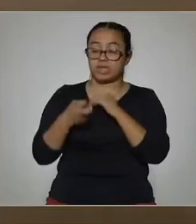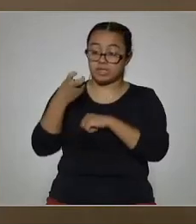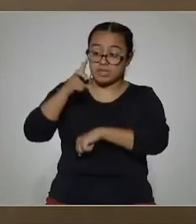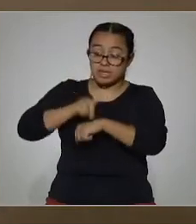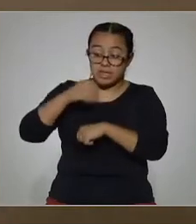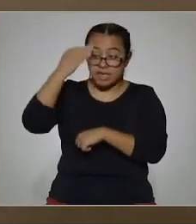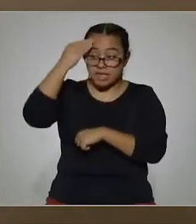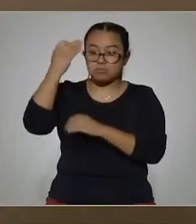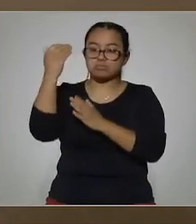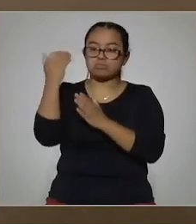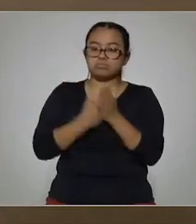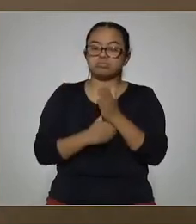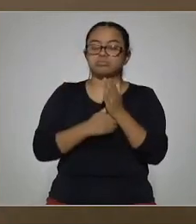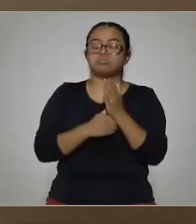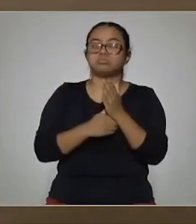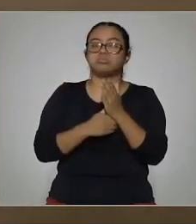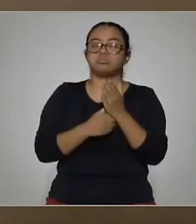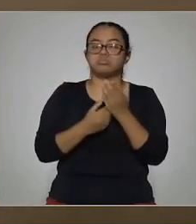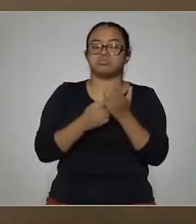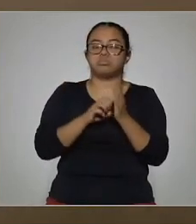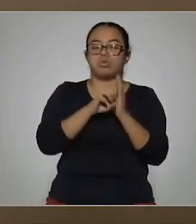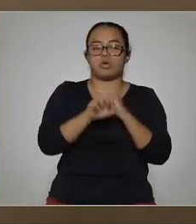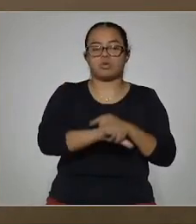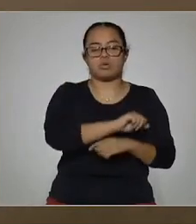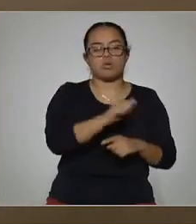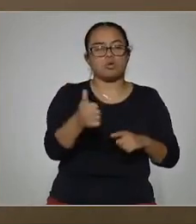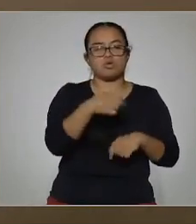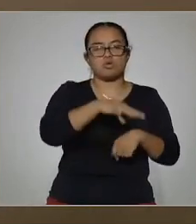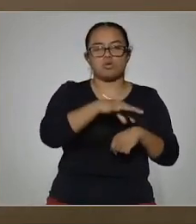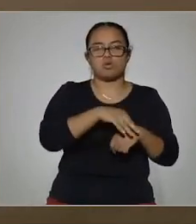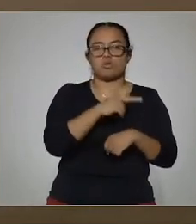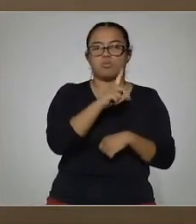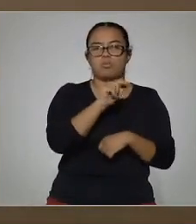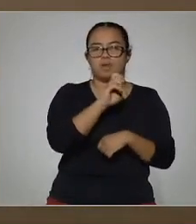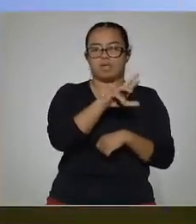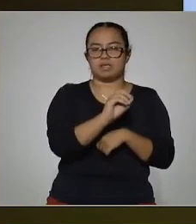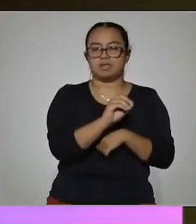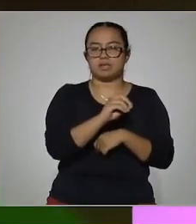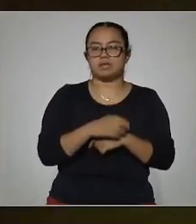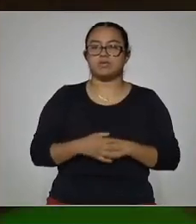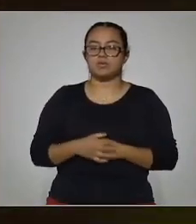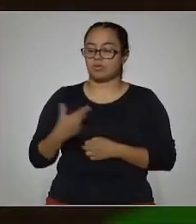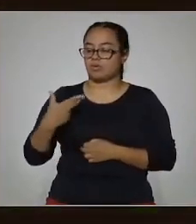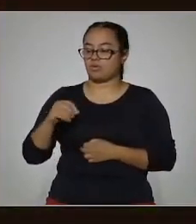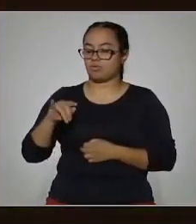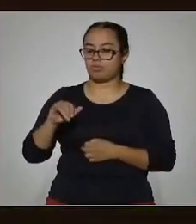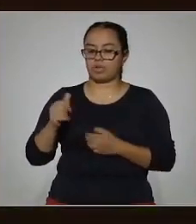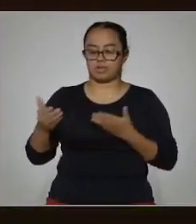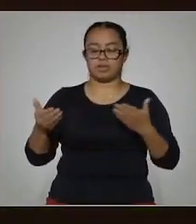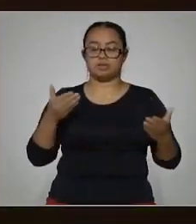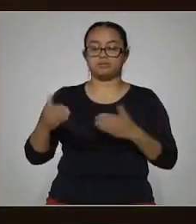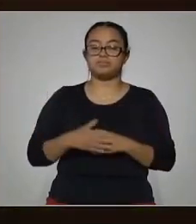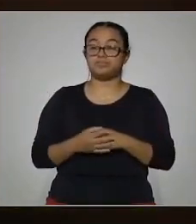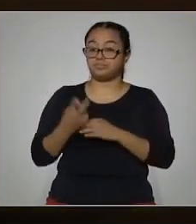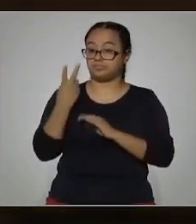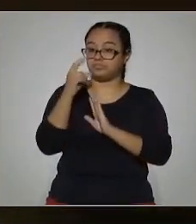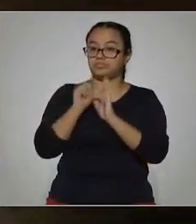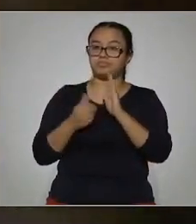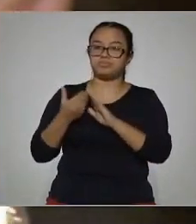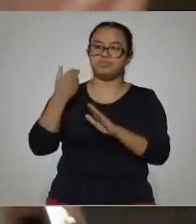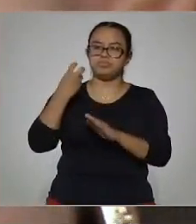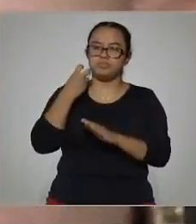relacionado con un efecto placebo. Se compara la homeopatía contra el placebo. Hace dos meses